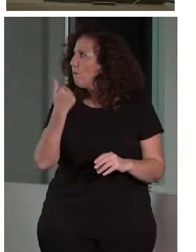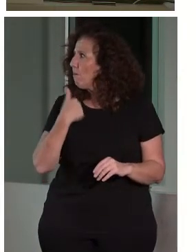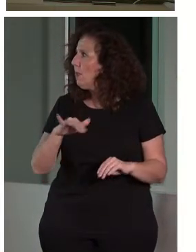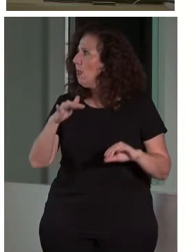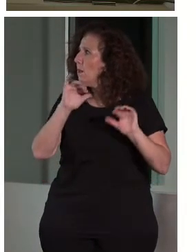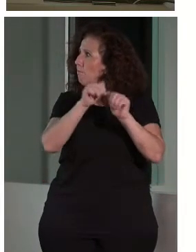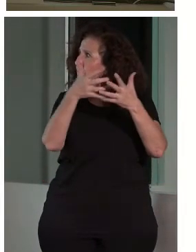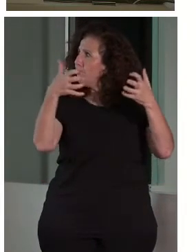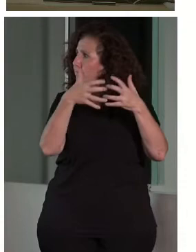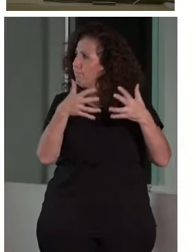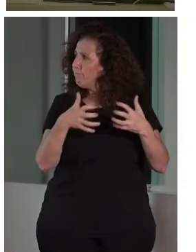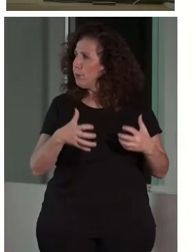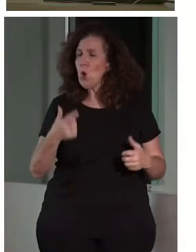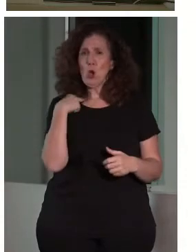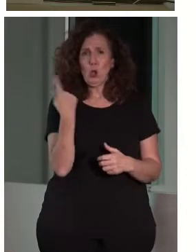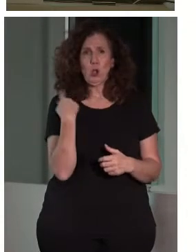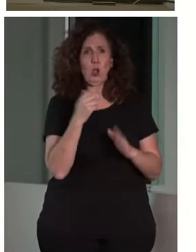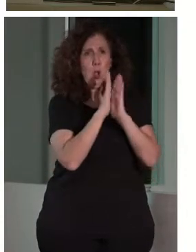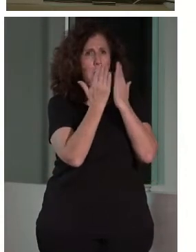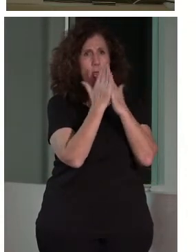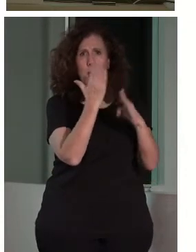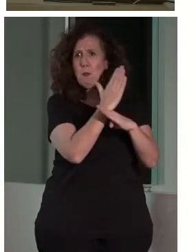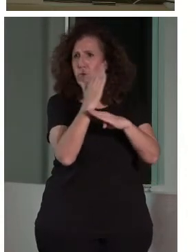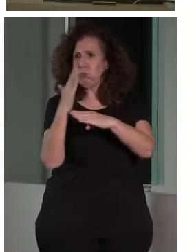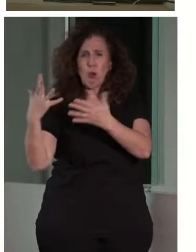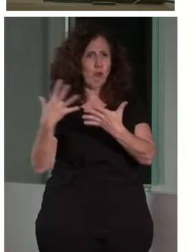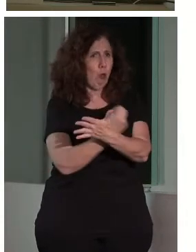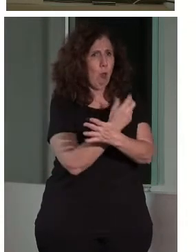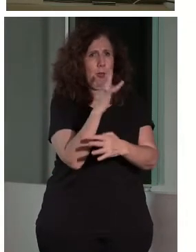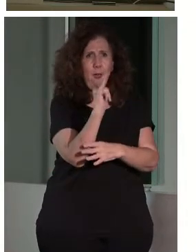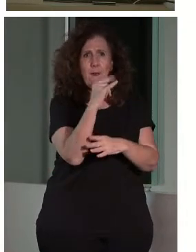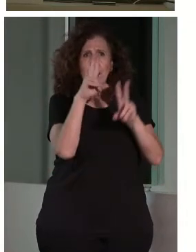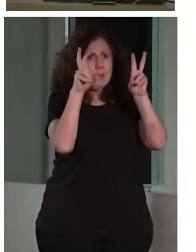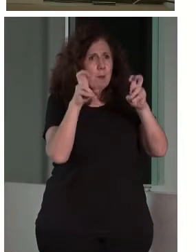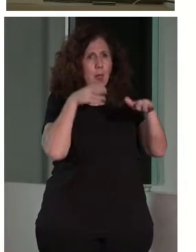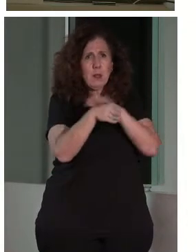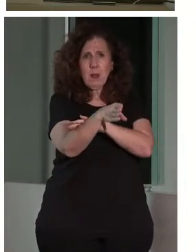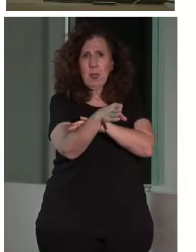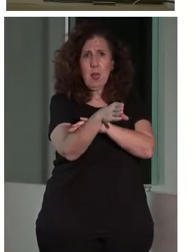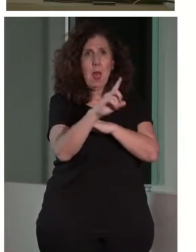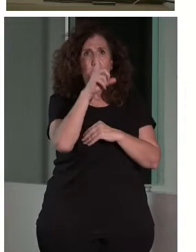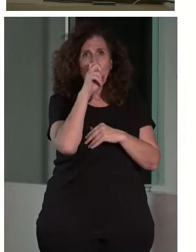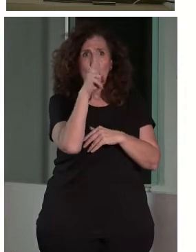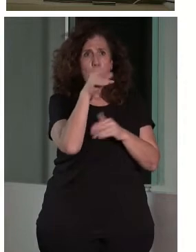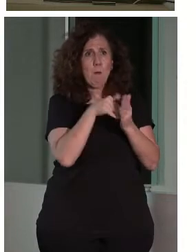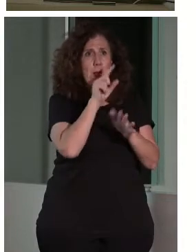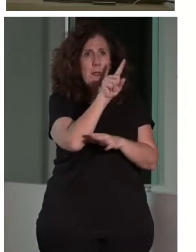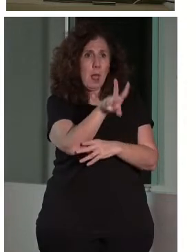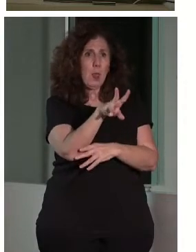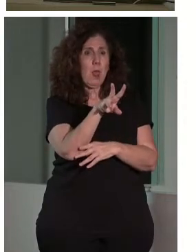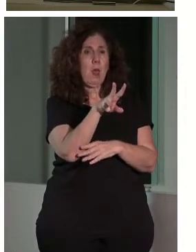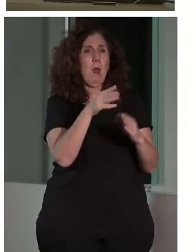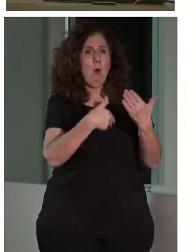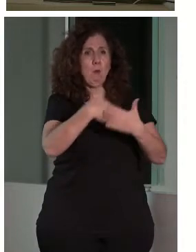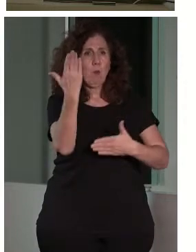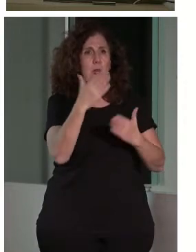existía. Nos leímos toda la bibliografía prácticamente que había en el mundo sobre esto. Y en el año 2013 publicamos, coordinamos desde